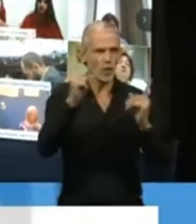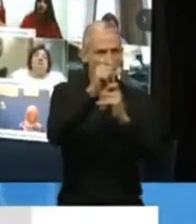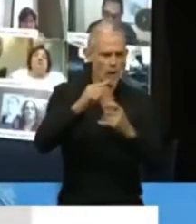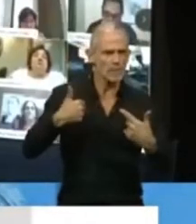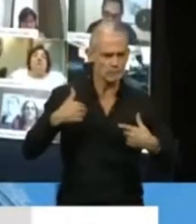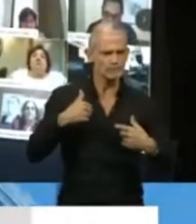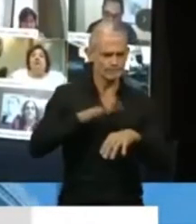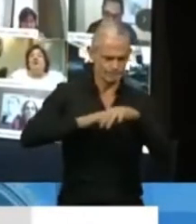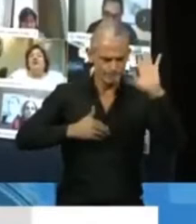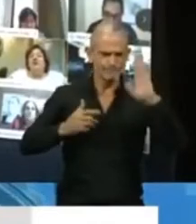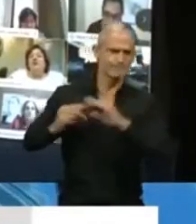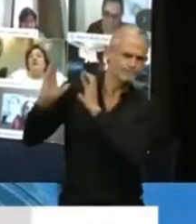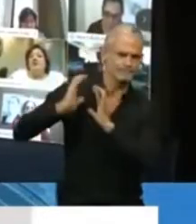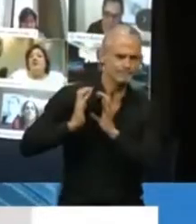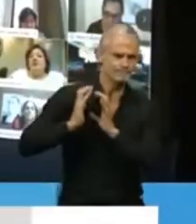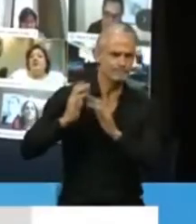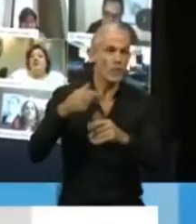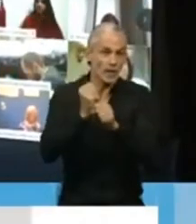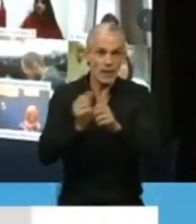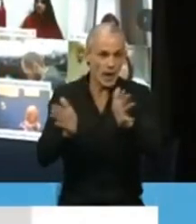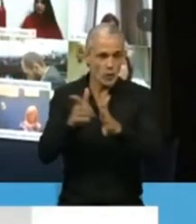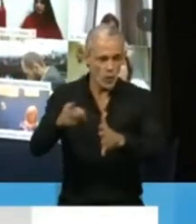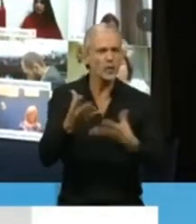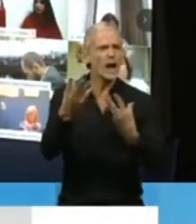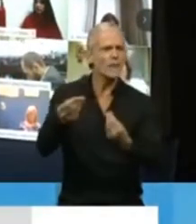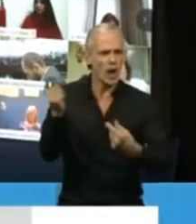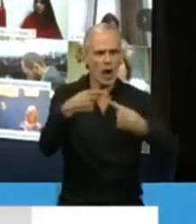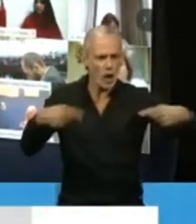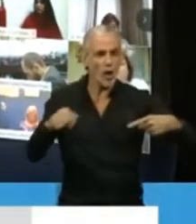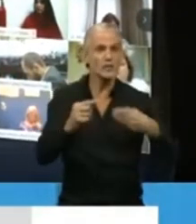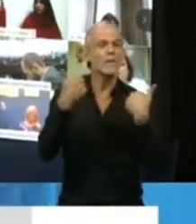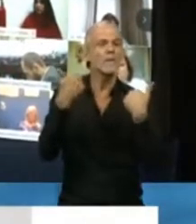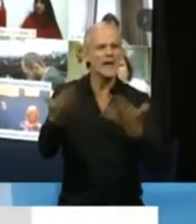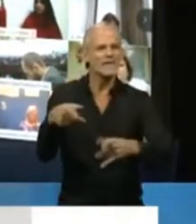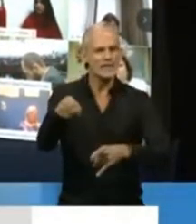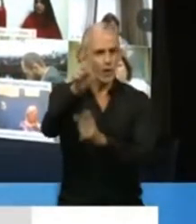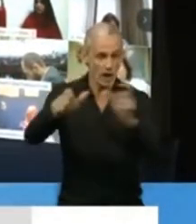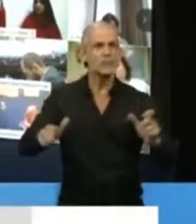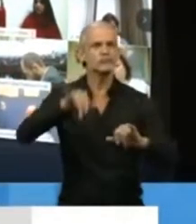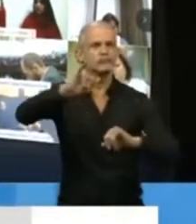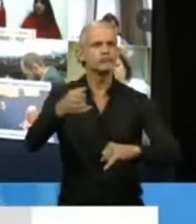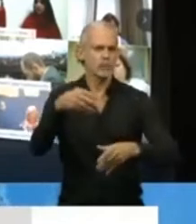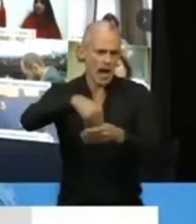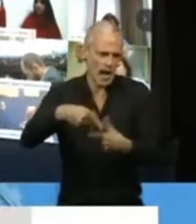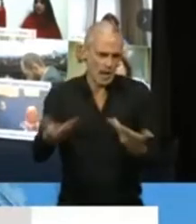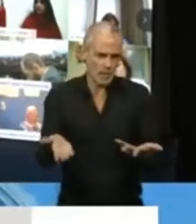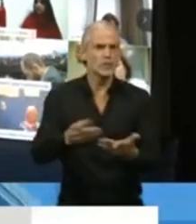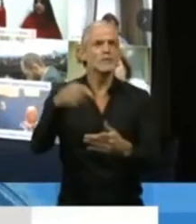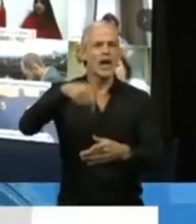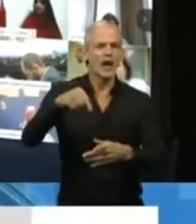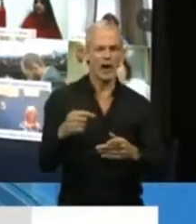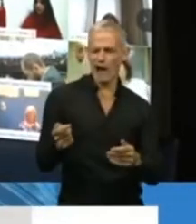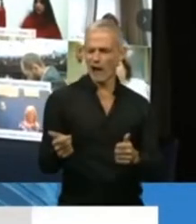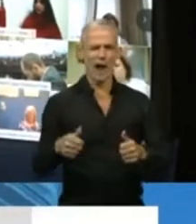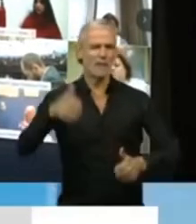hombro. Con ellos estamos trabajando y apoyaremos cada cosa que hagan en beneficio de la gente. En este momento, pretender sacar ventaja